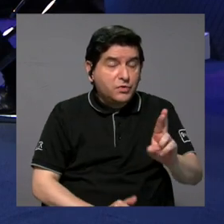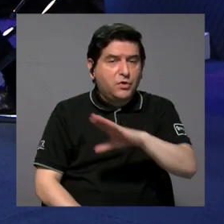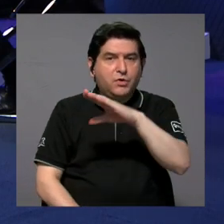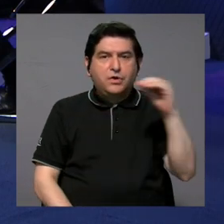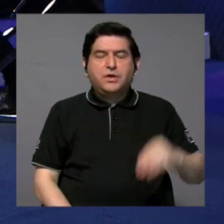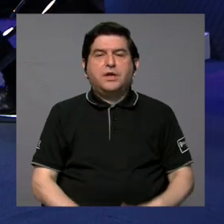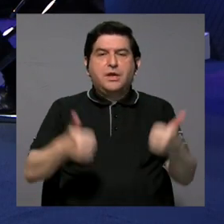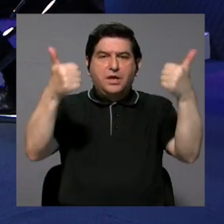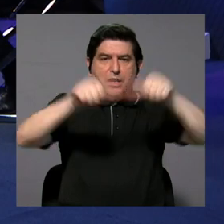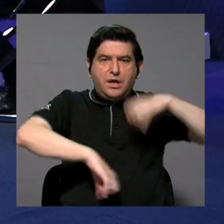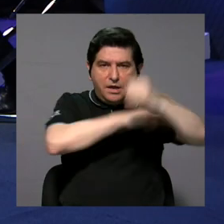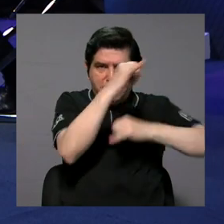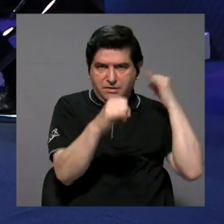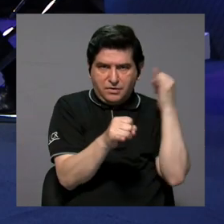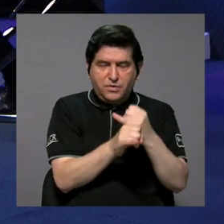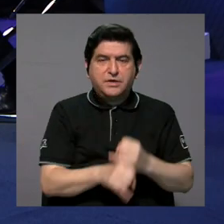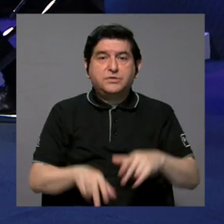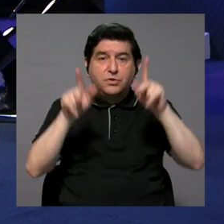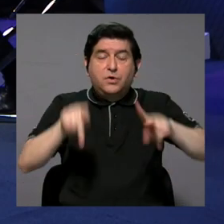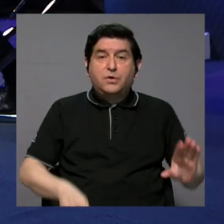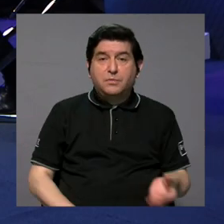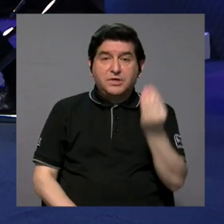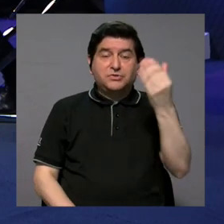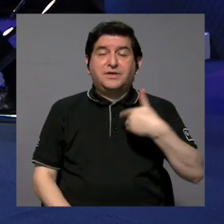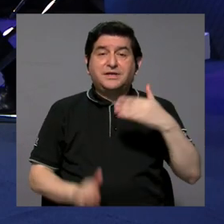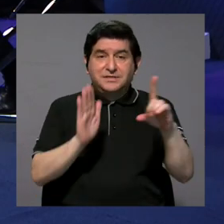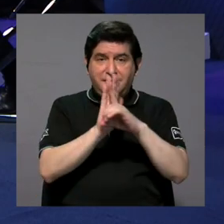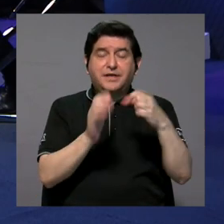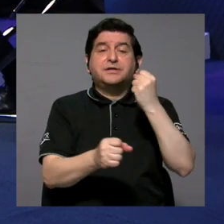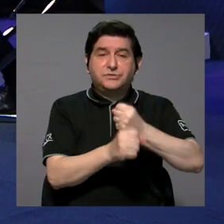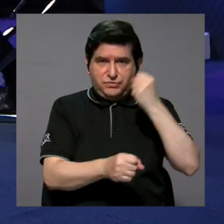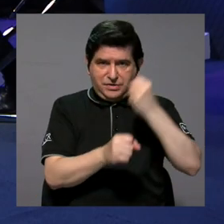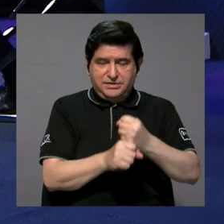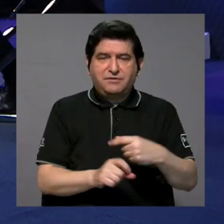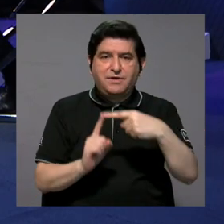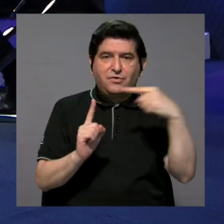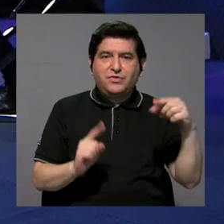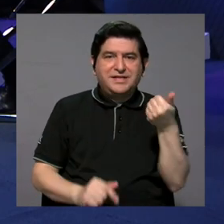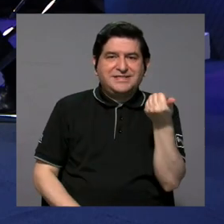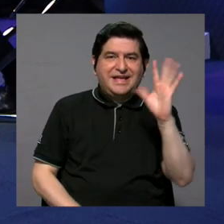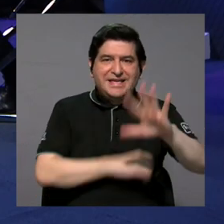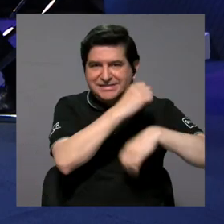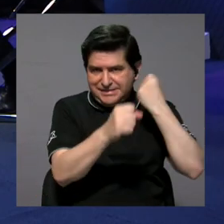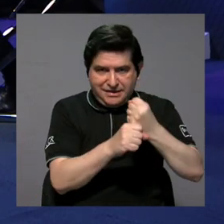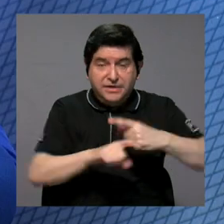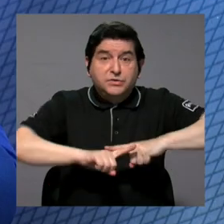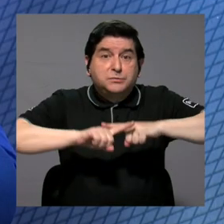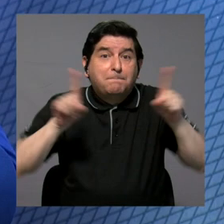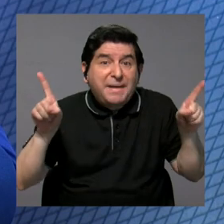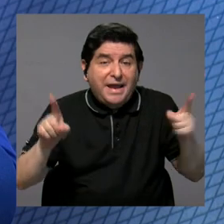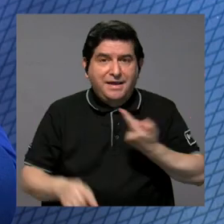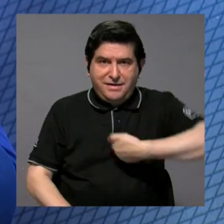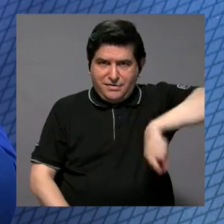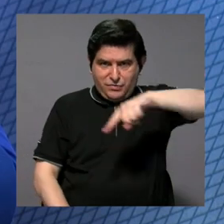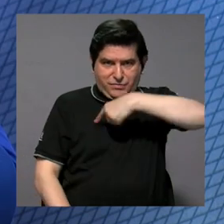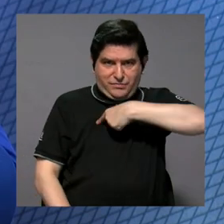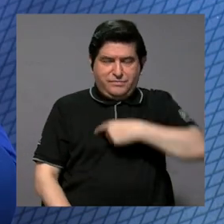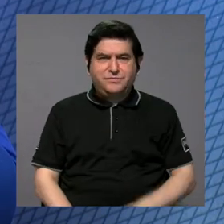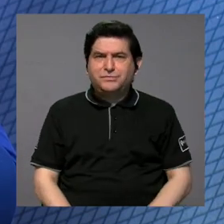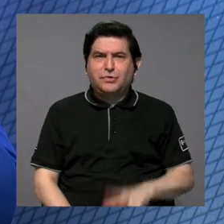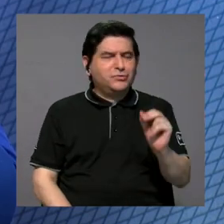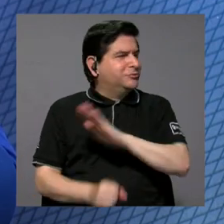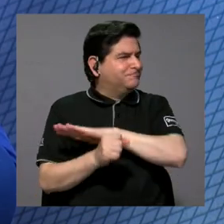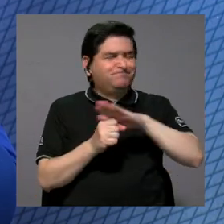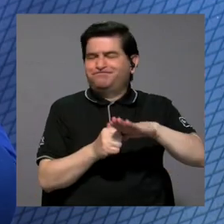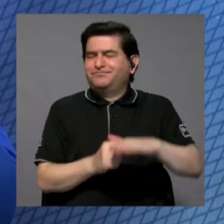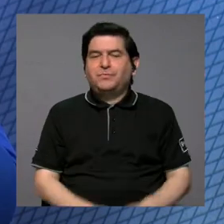de acuerdo a los convenios internacionales, las personas adolescentes tienen derecho a trabajar a partir de los 15 años, ¿verdad?, pero nosotros no hemos hecho